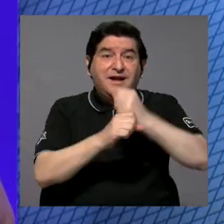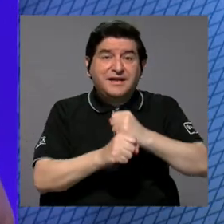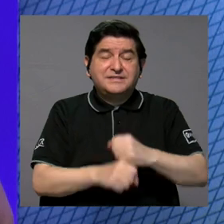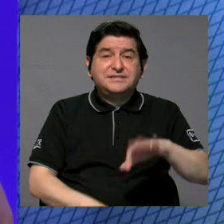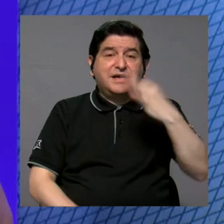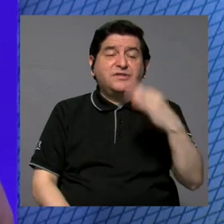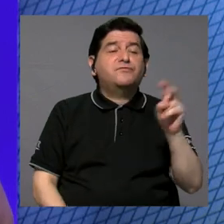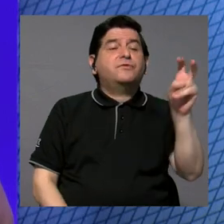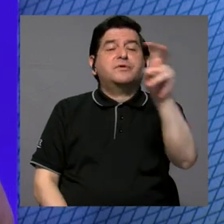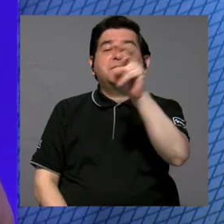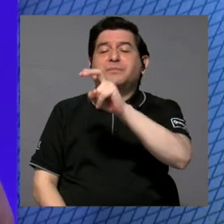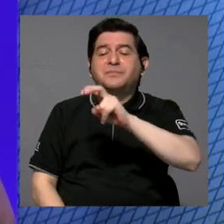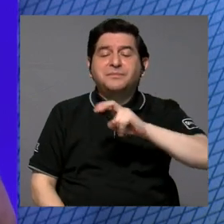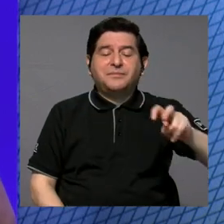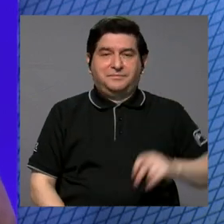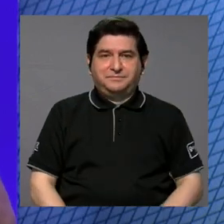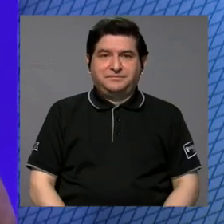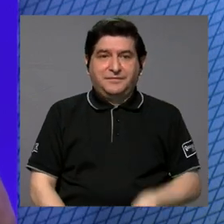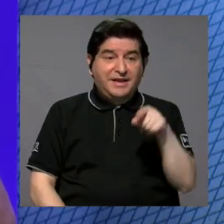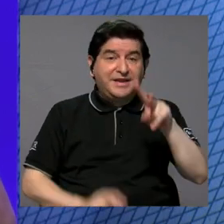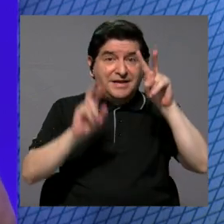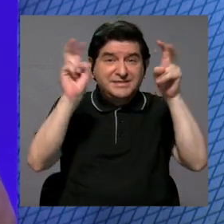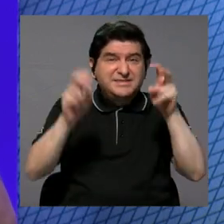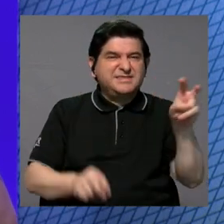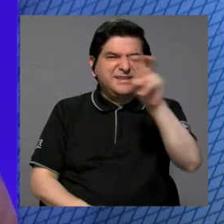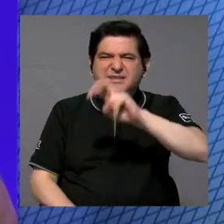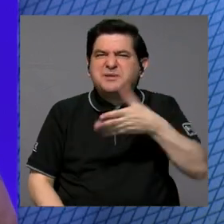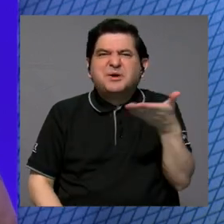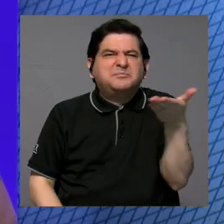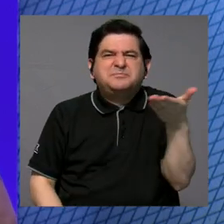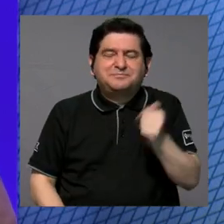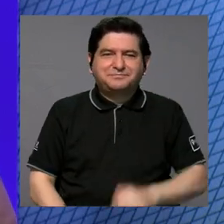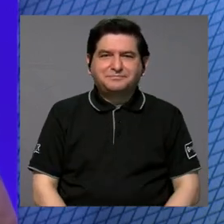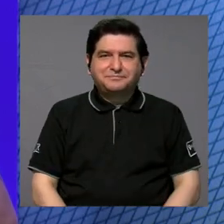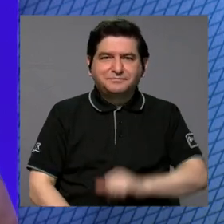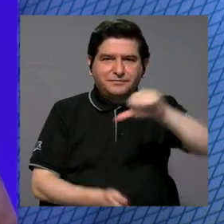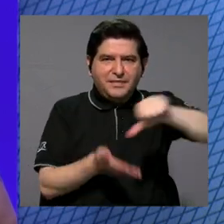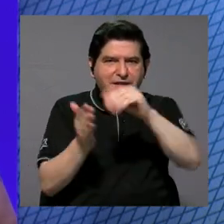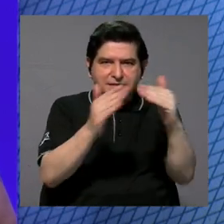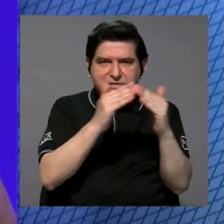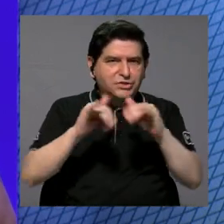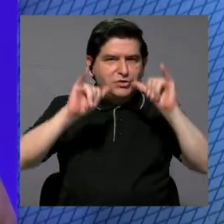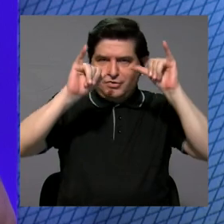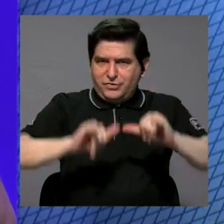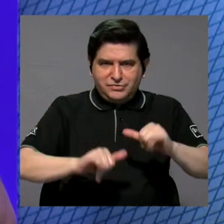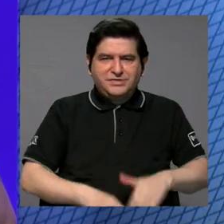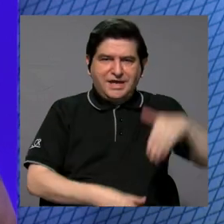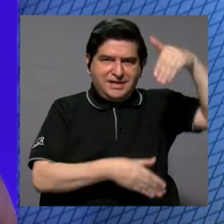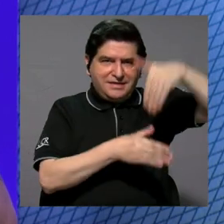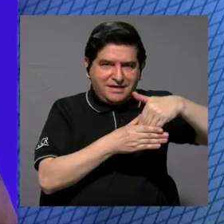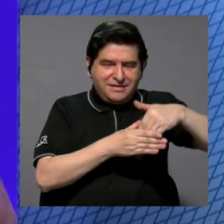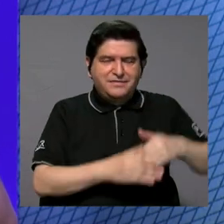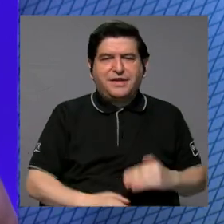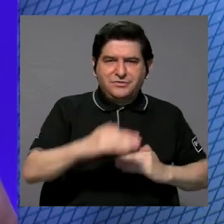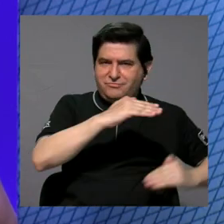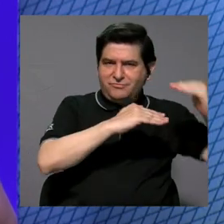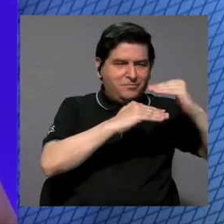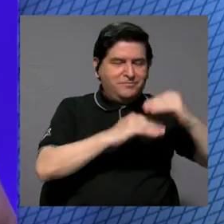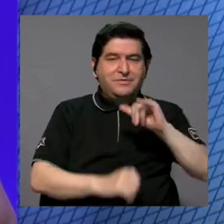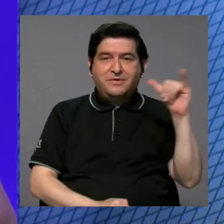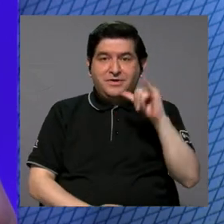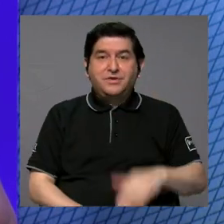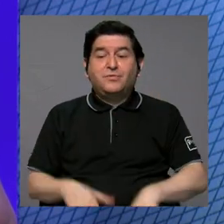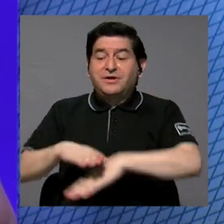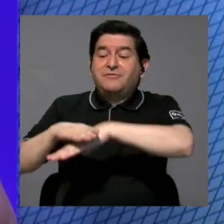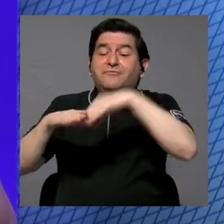de forma itinerante. Este tema itinerante es cuando Centro Cívico no se queda intramuros, sino que también